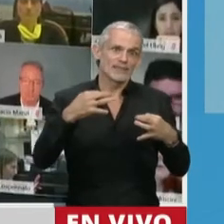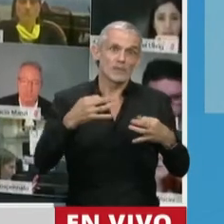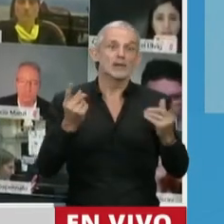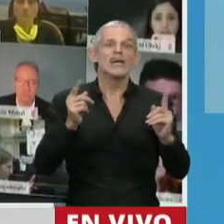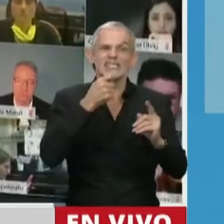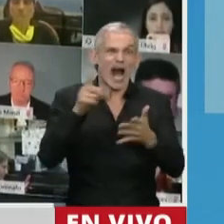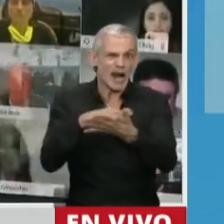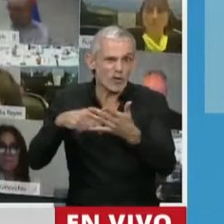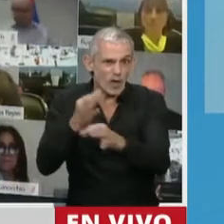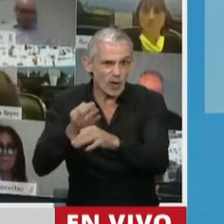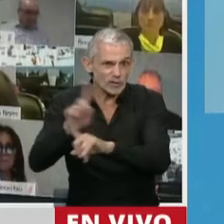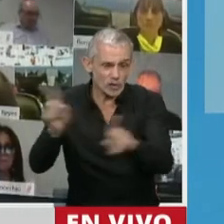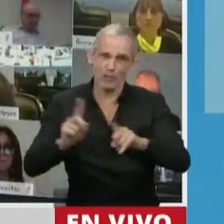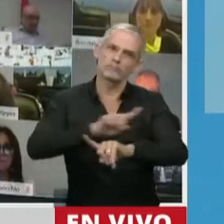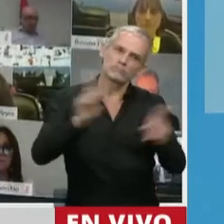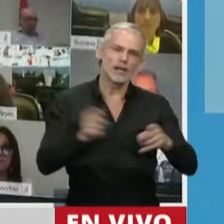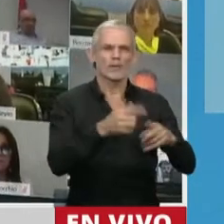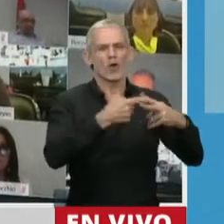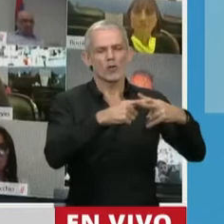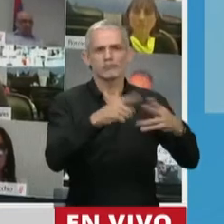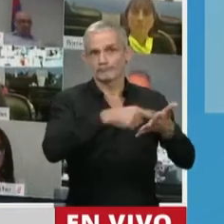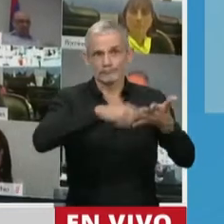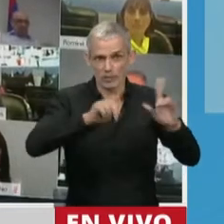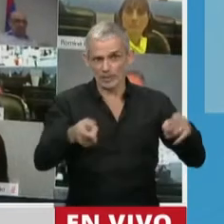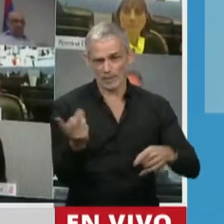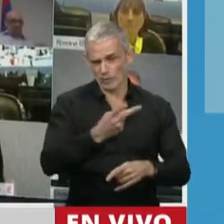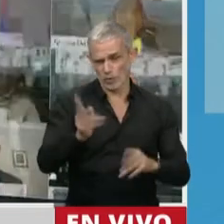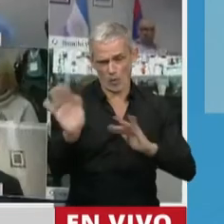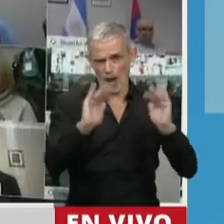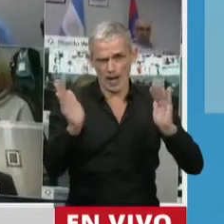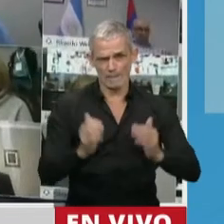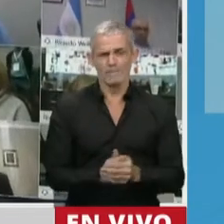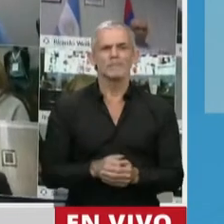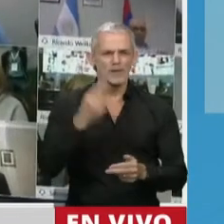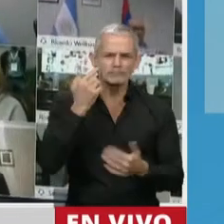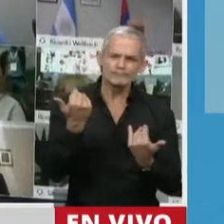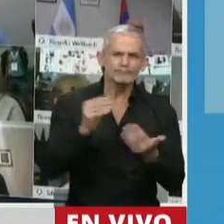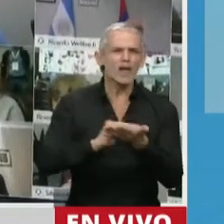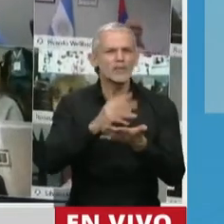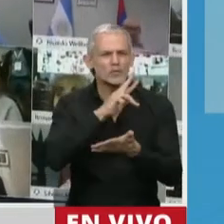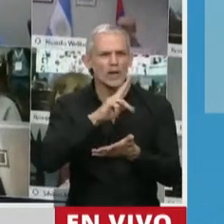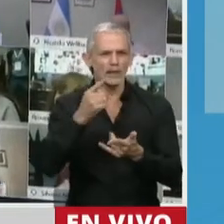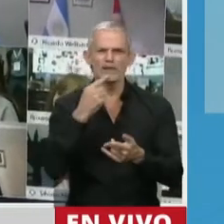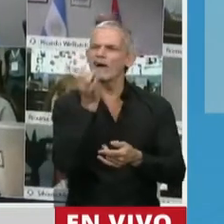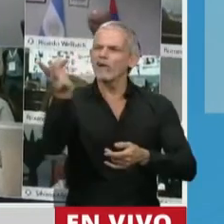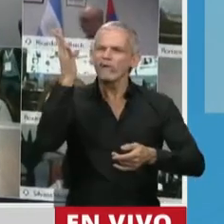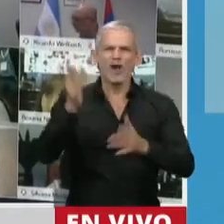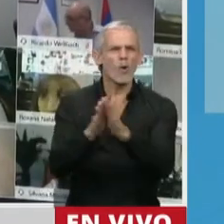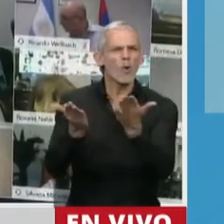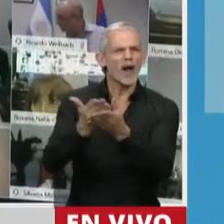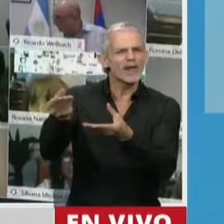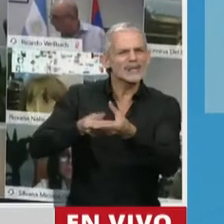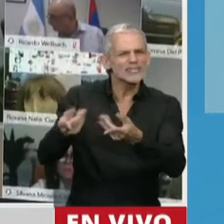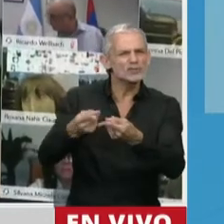toda la tecnología en cualquier margen de sus aplicaciones. Escuché a varias diputadas hablar del repudio a los cuadernillos